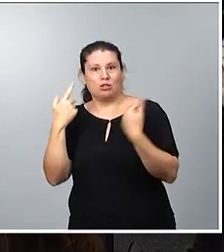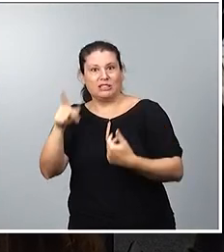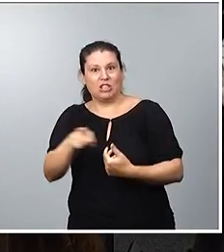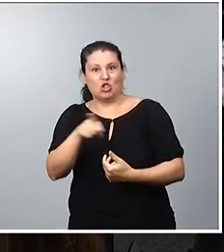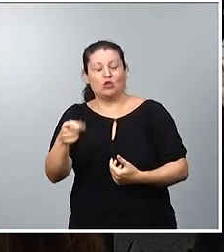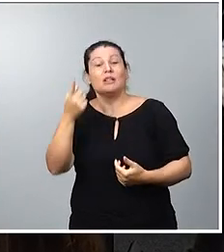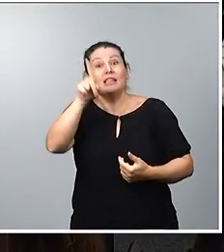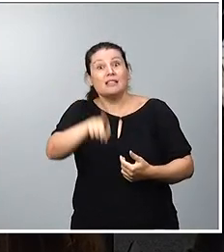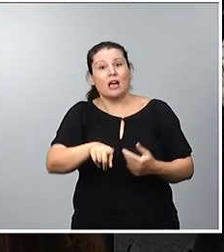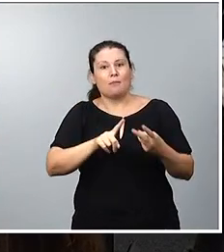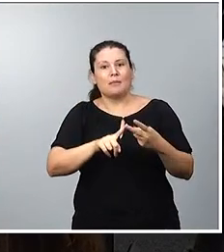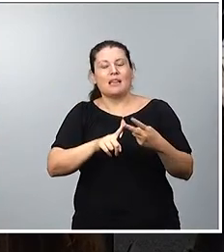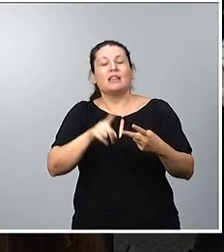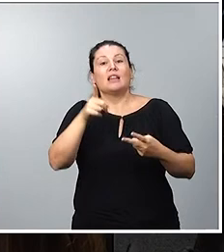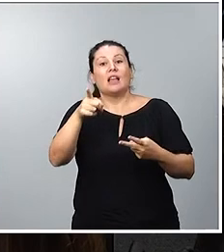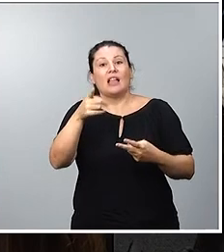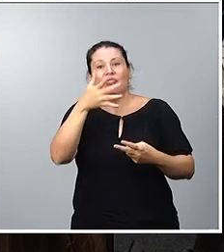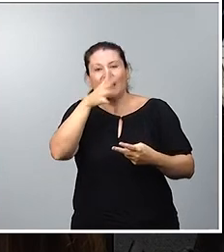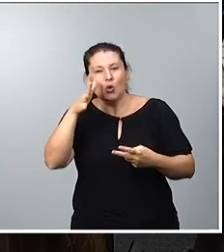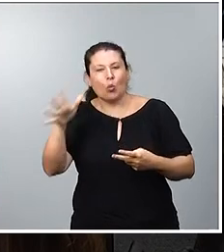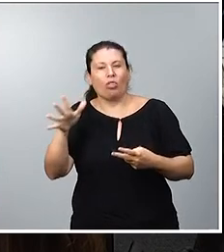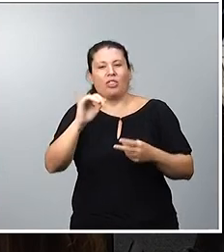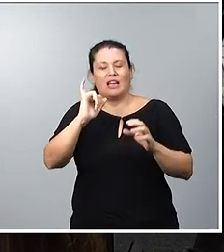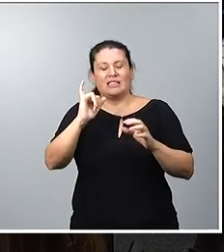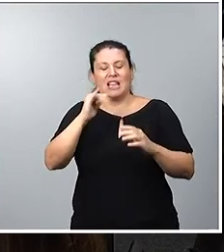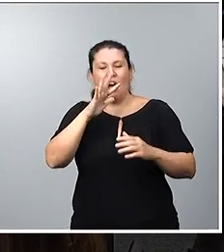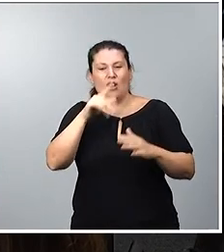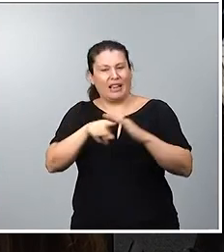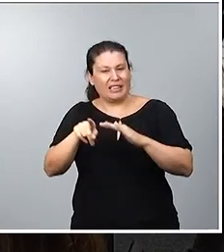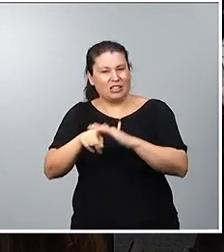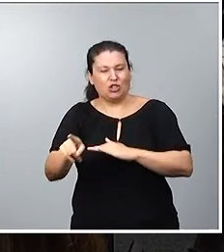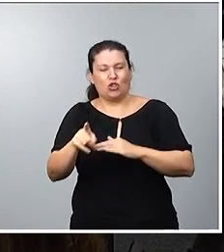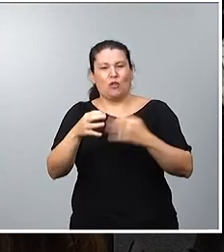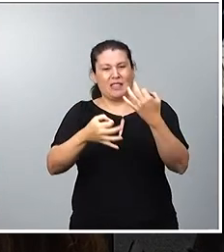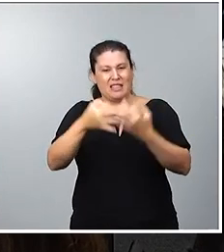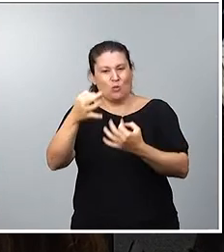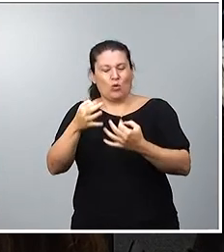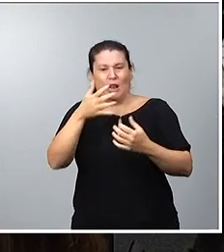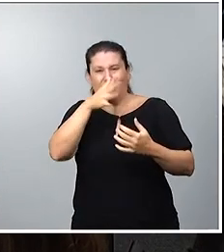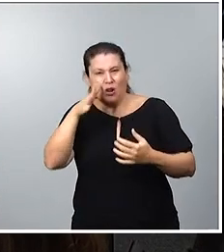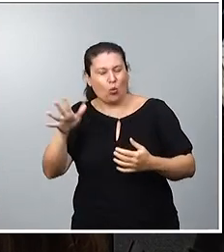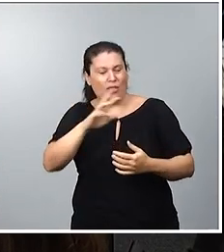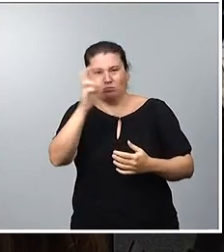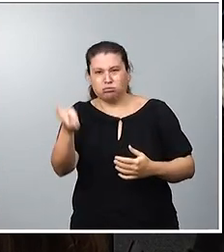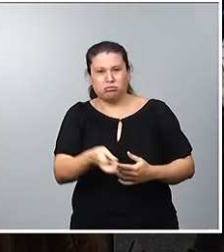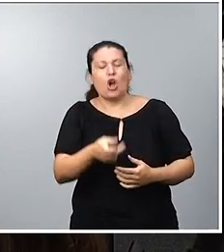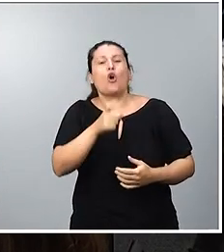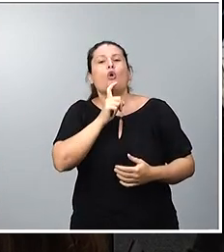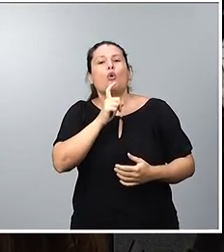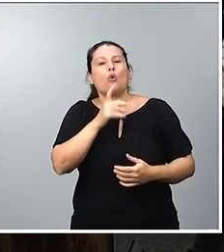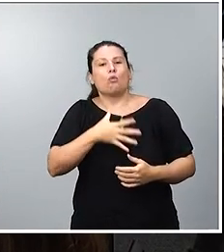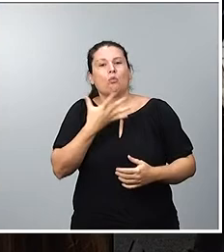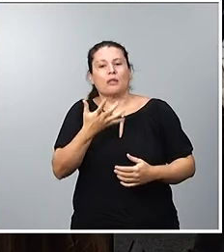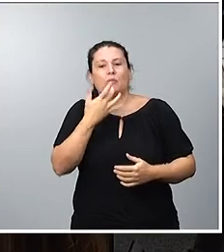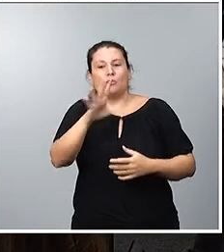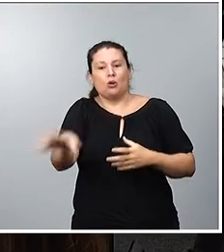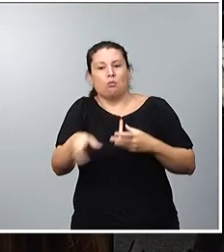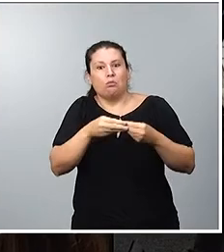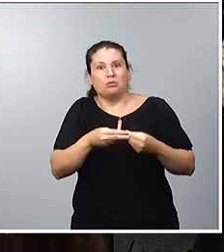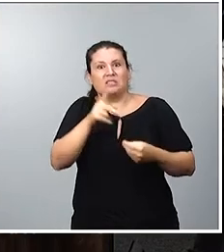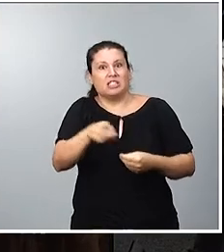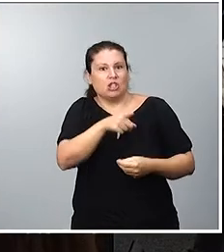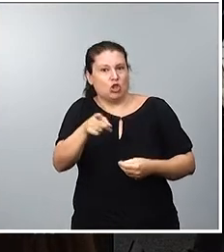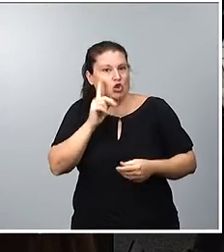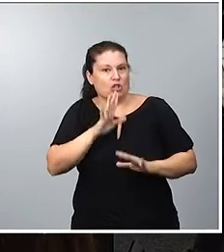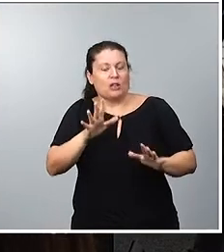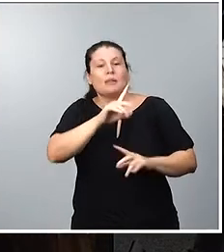recursos administrativos, legales y jurídicos que ahora se han puesto en marcha, saber cómo se pueden implementar. Por ejemplo, por eso les decía que